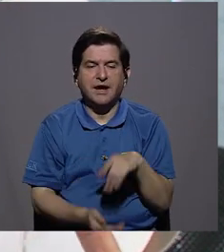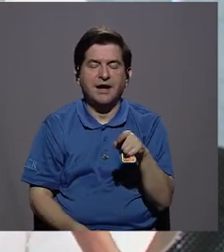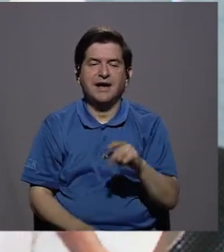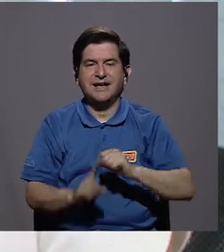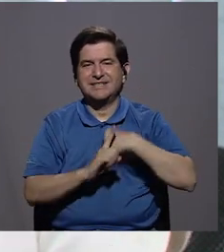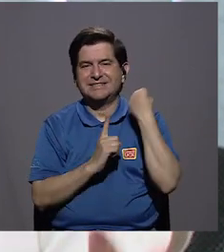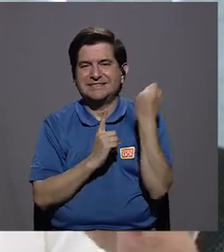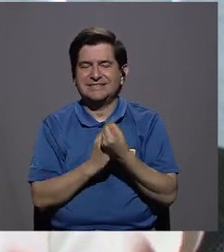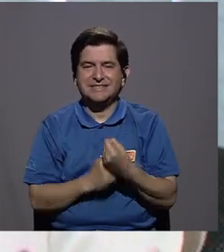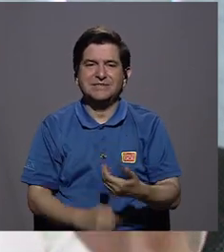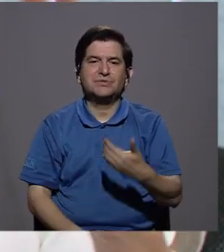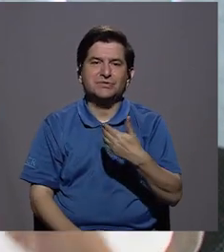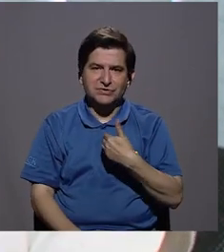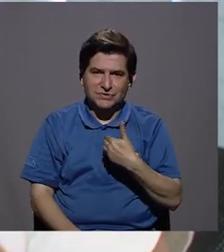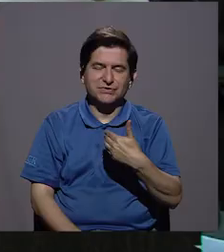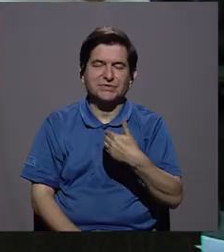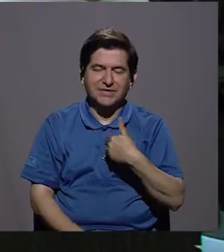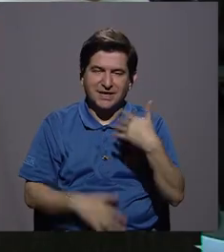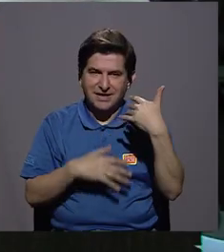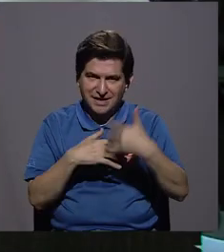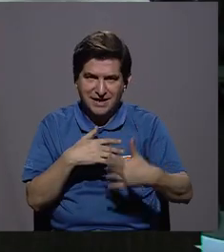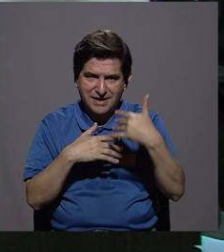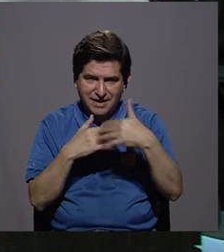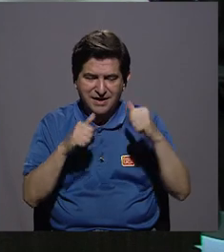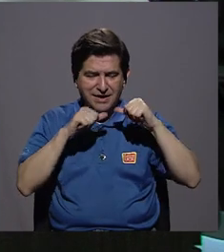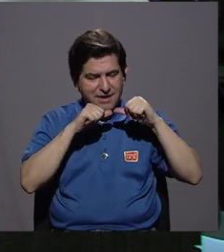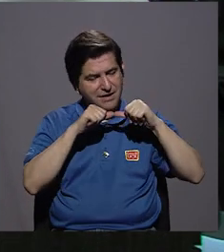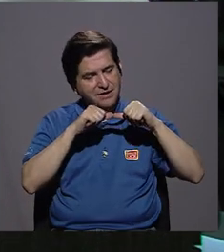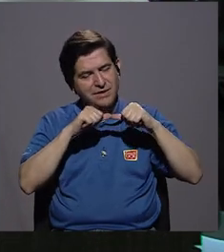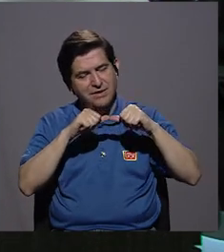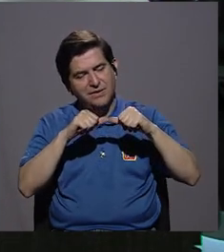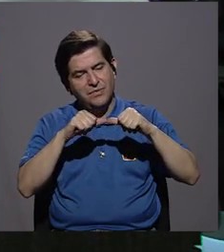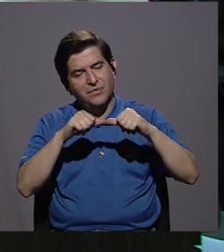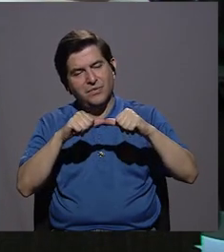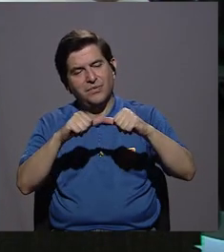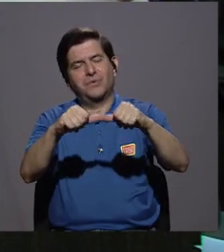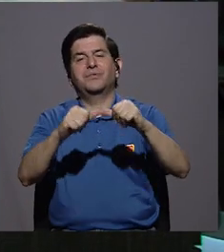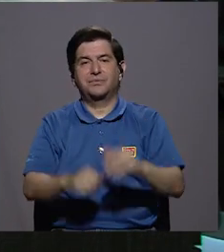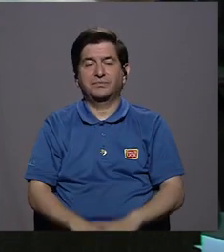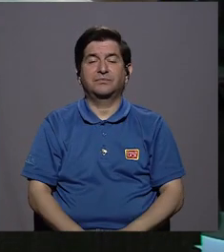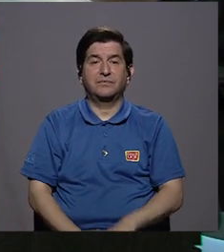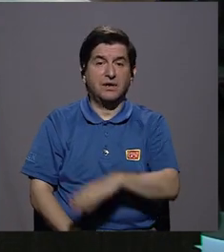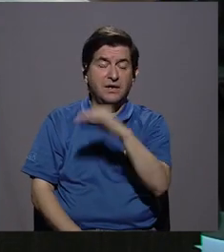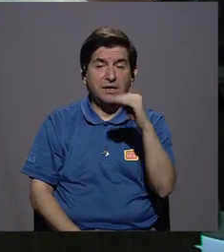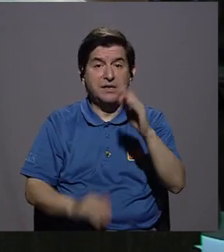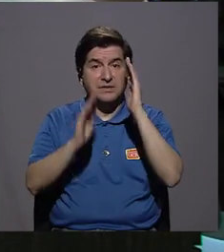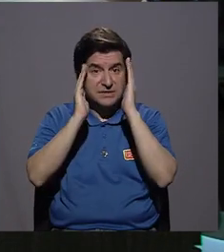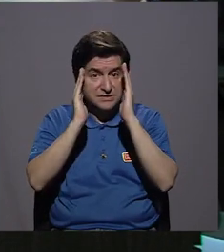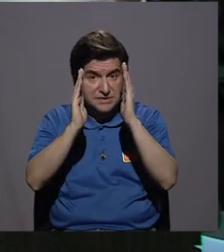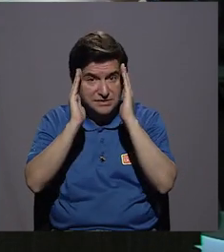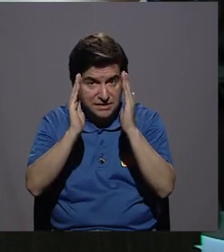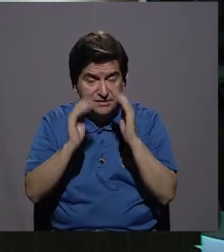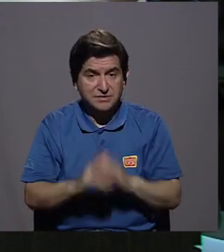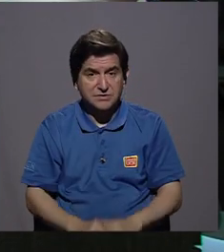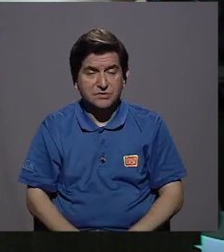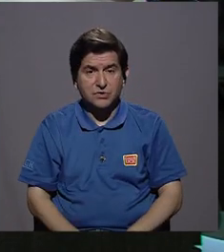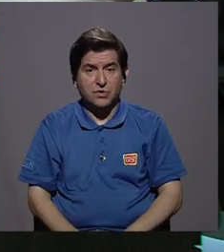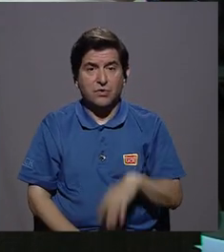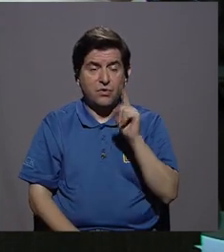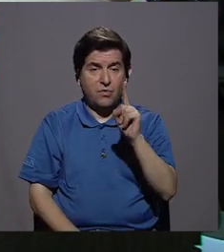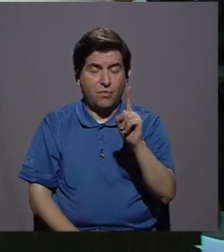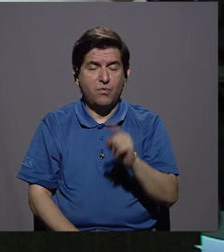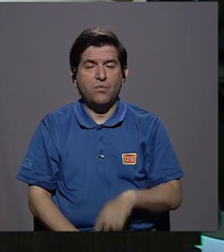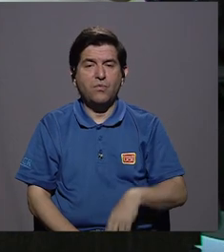desgracia de tener una herida cronificada, ¿verdad? Y si se tratara, paviola, de una úlcera